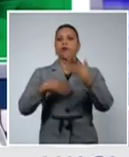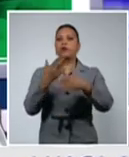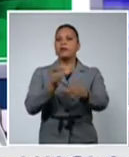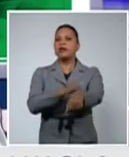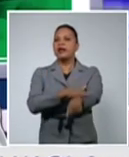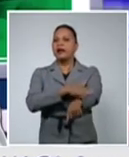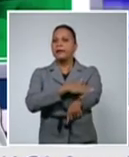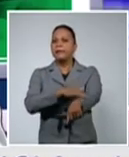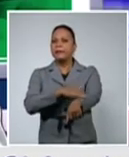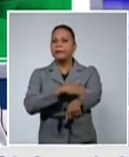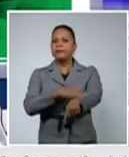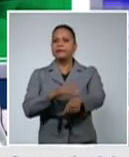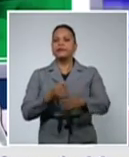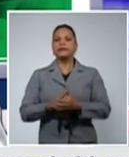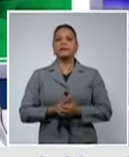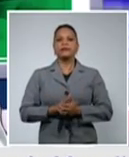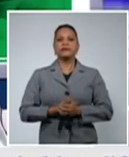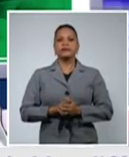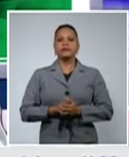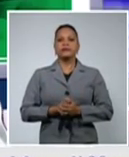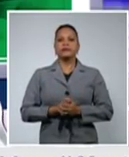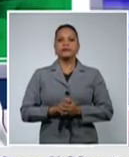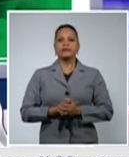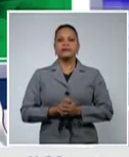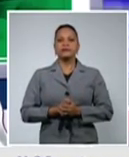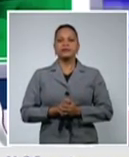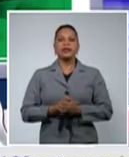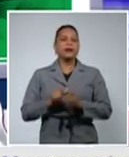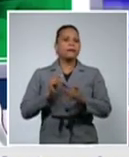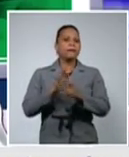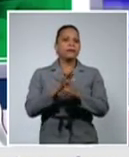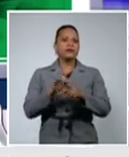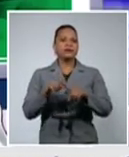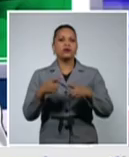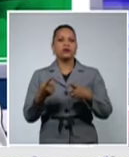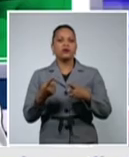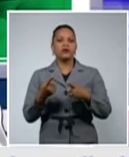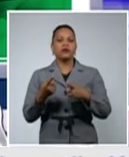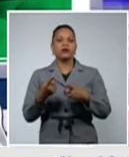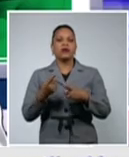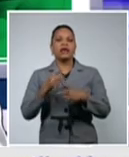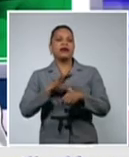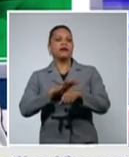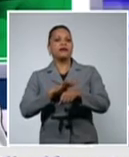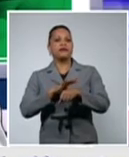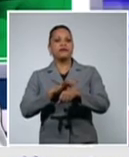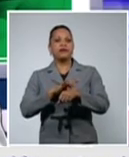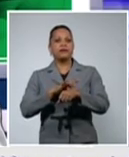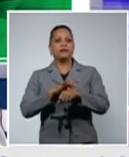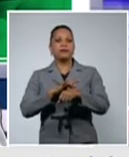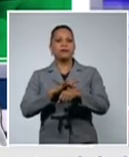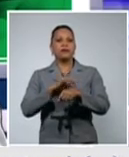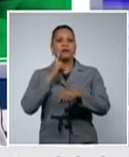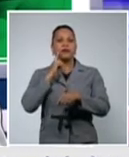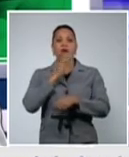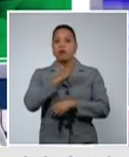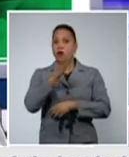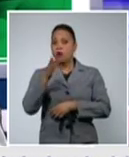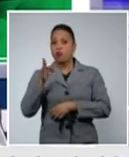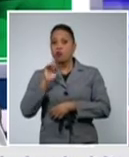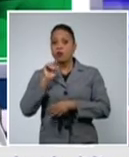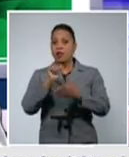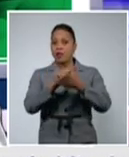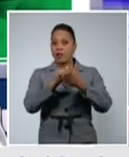hiperuricemia, que comenzó con los síntomas detectados por la pesquisa de su médico de